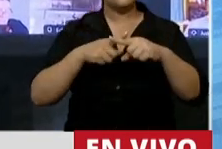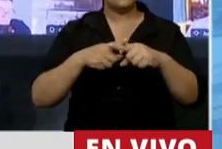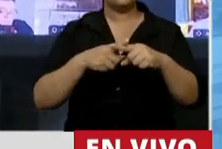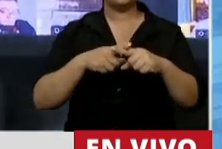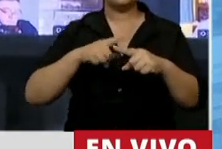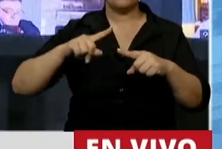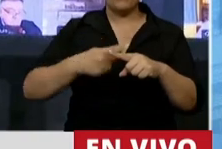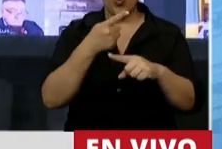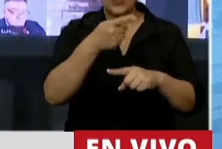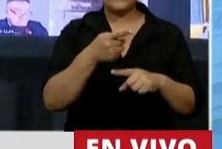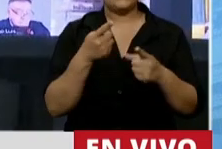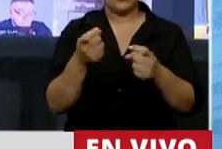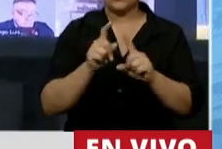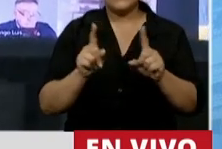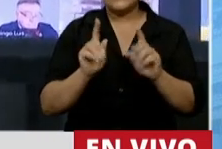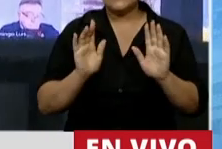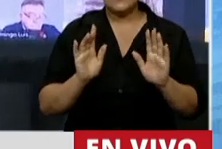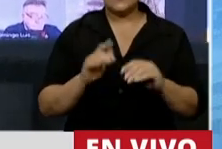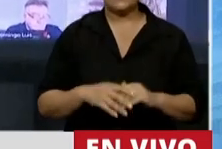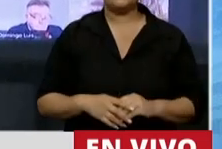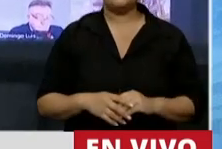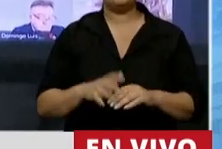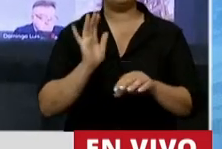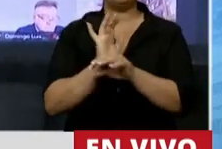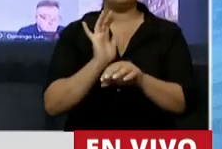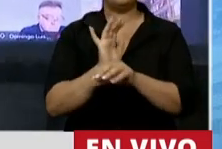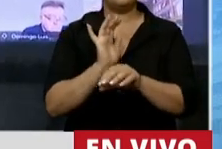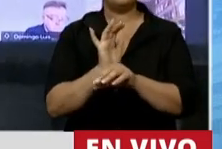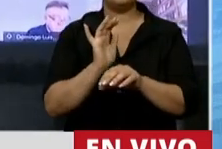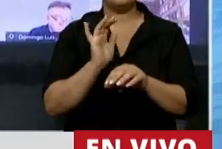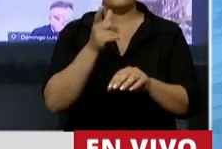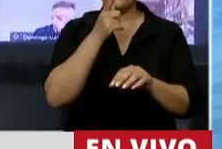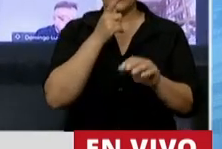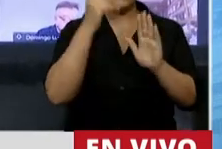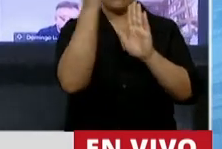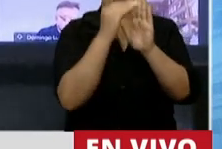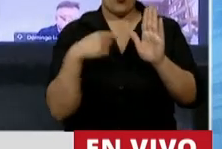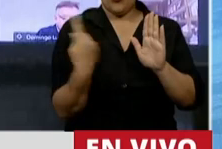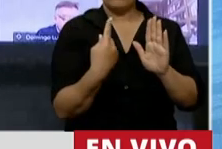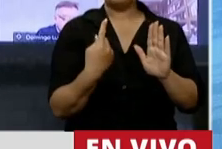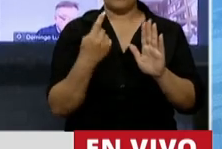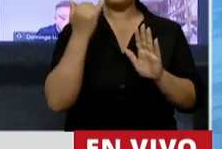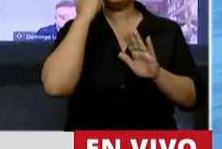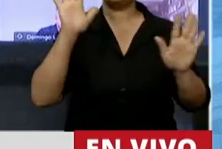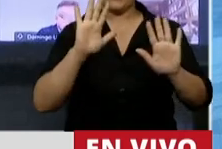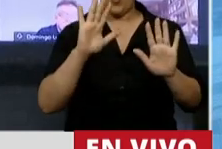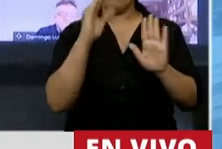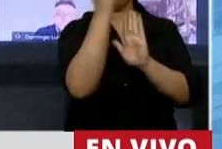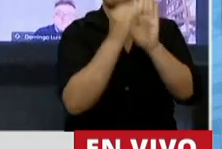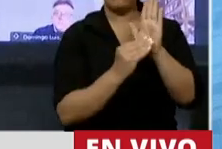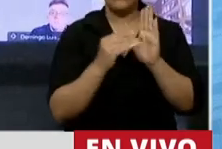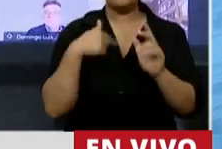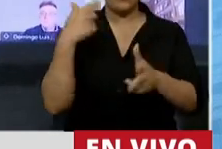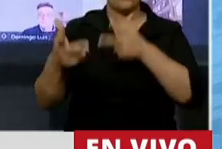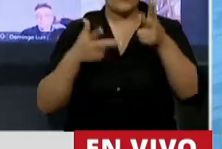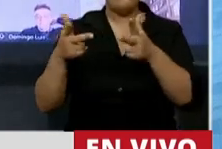absolutamente innecesario. Es como una suerte de inventario. Nosotros hicimos, nosotros hicimos. Yo voy a hablar con los chicos que